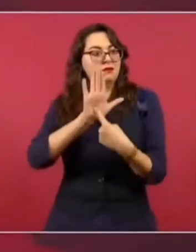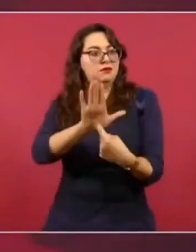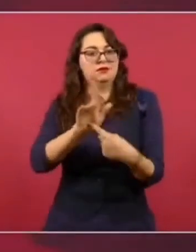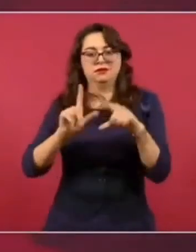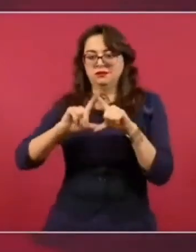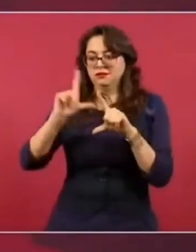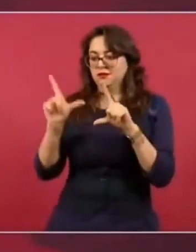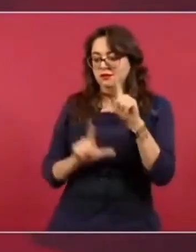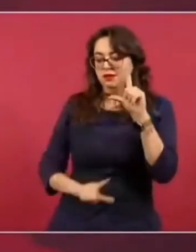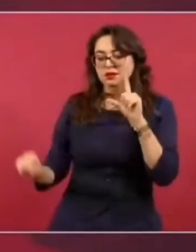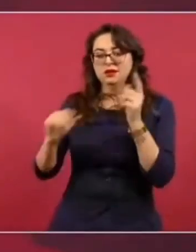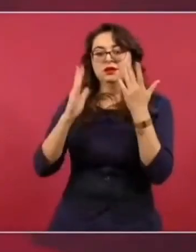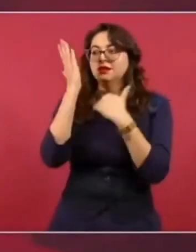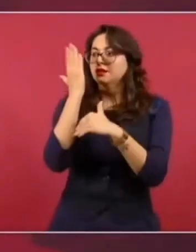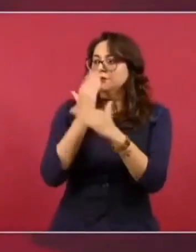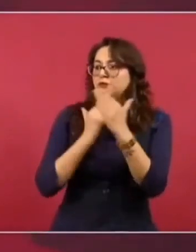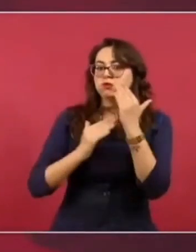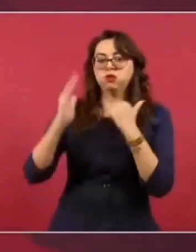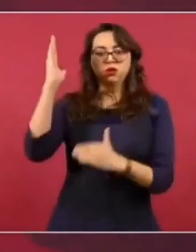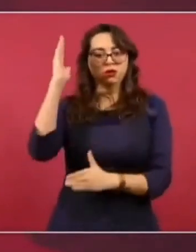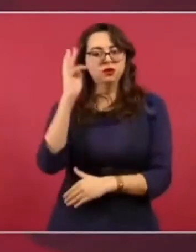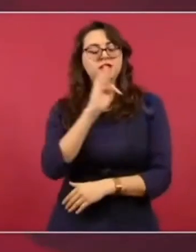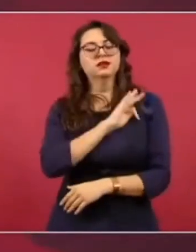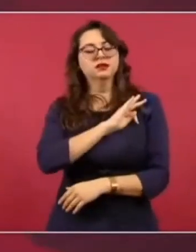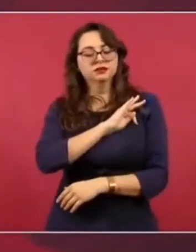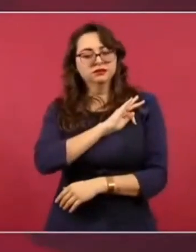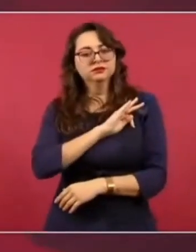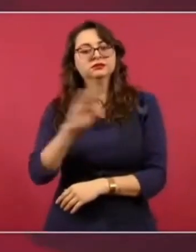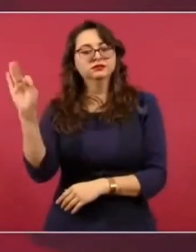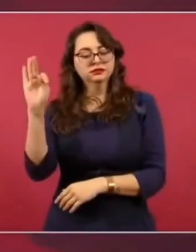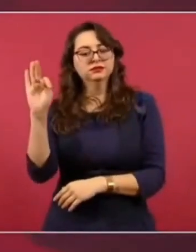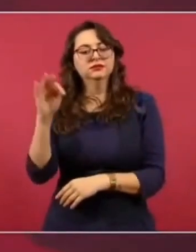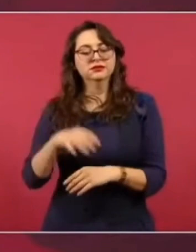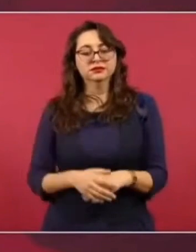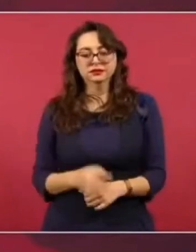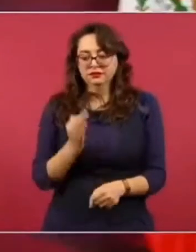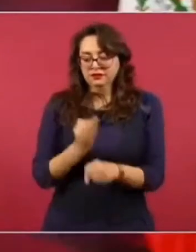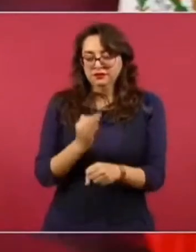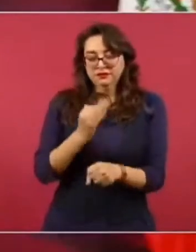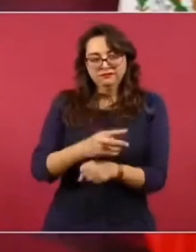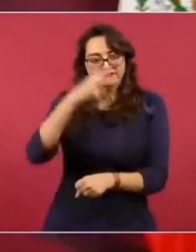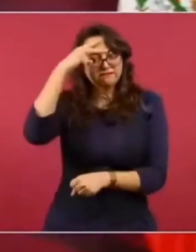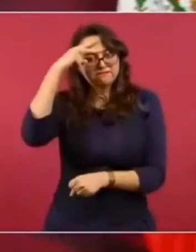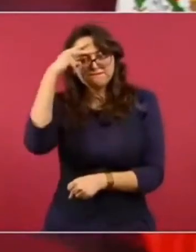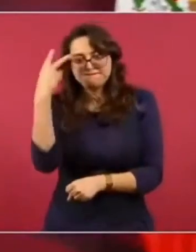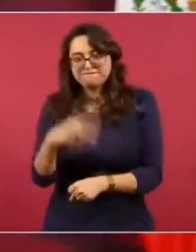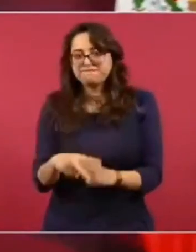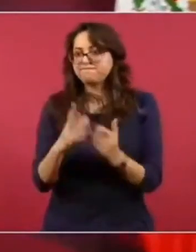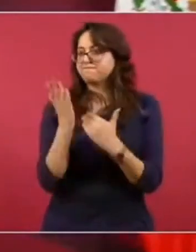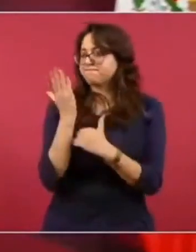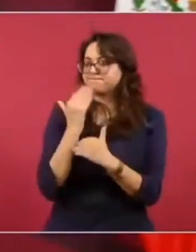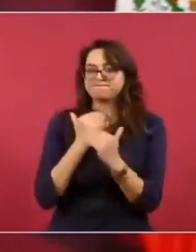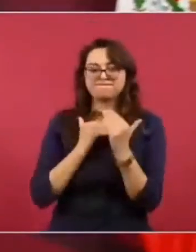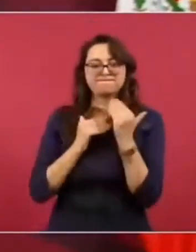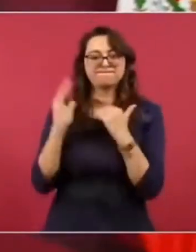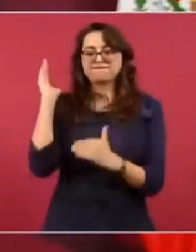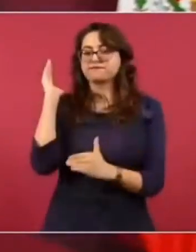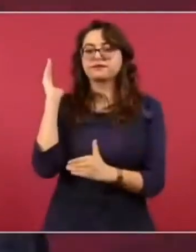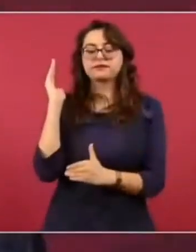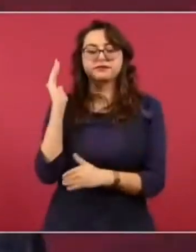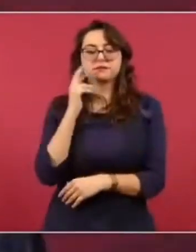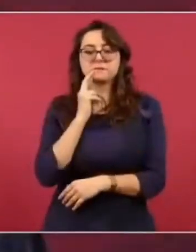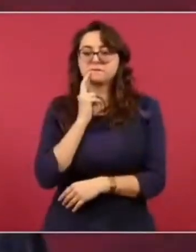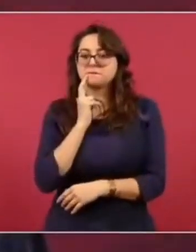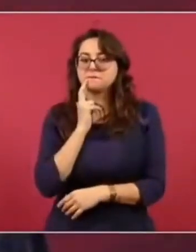nación. México está en uno de sus mejores momentos, en el concierto de las naciones.